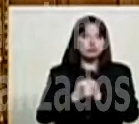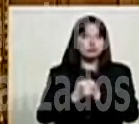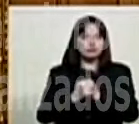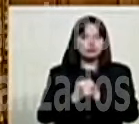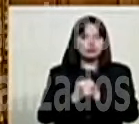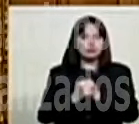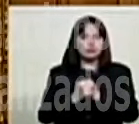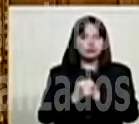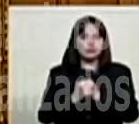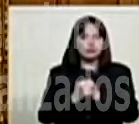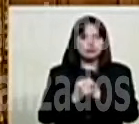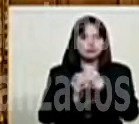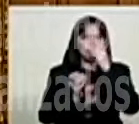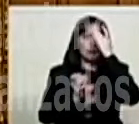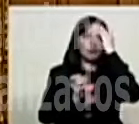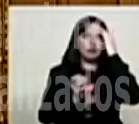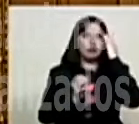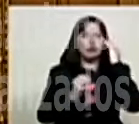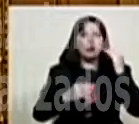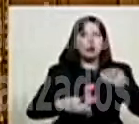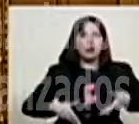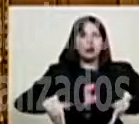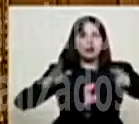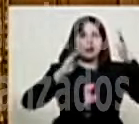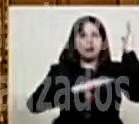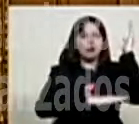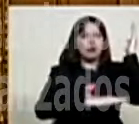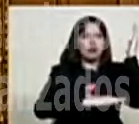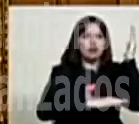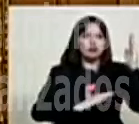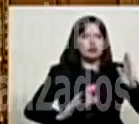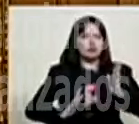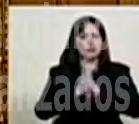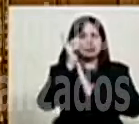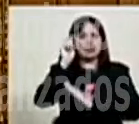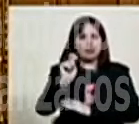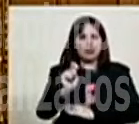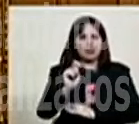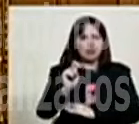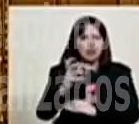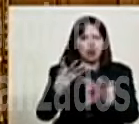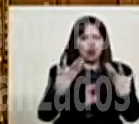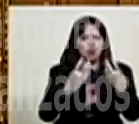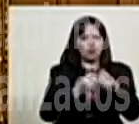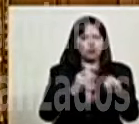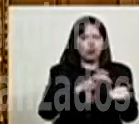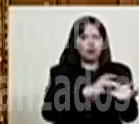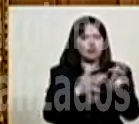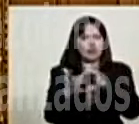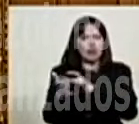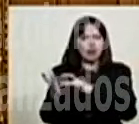Al frente de la Iglesia de Santa Teresa. Donde se rinden homenajes al Nazareno toda la Semana Santa.